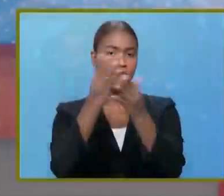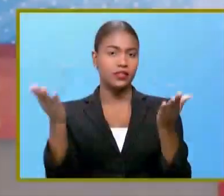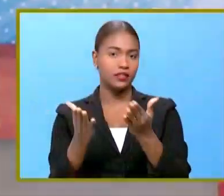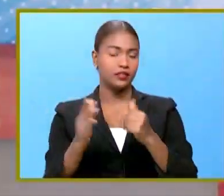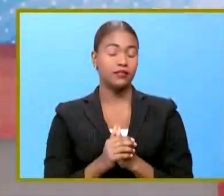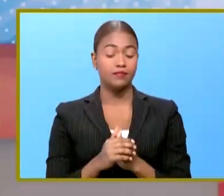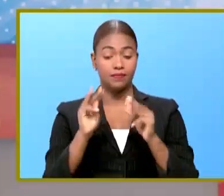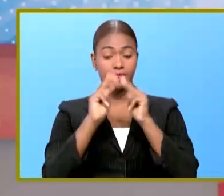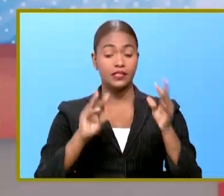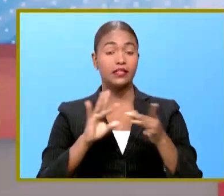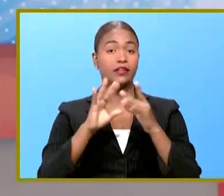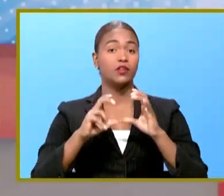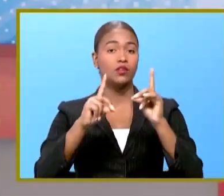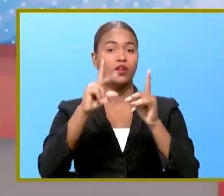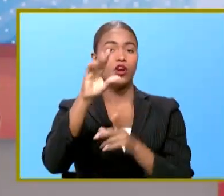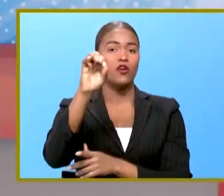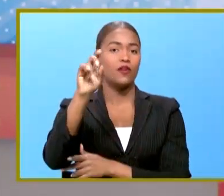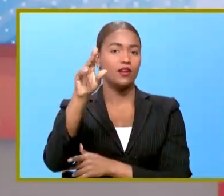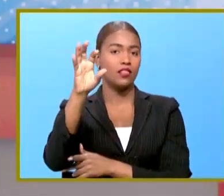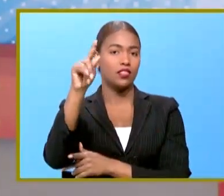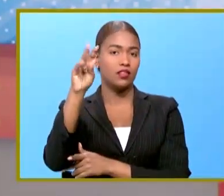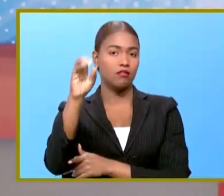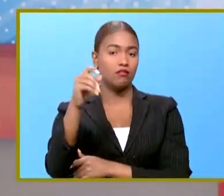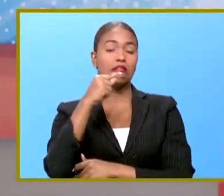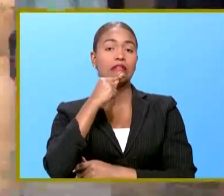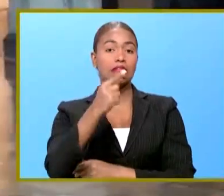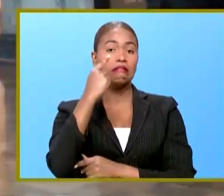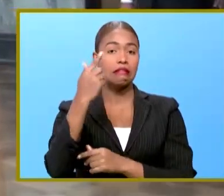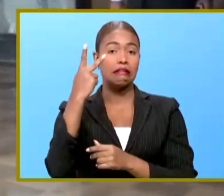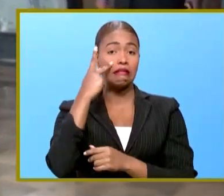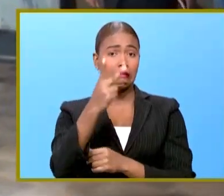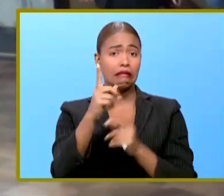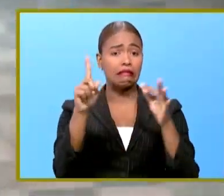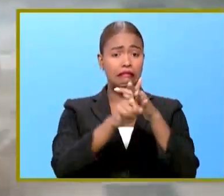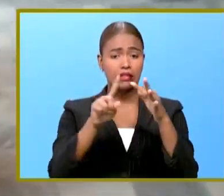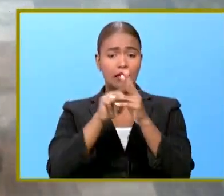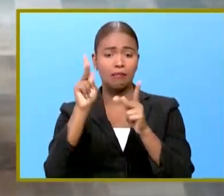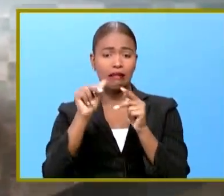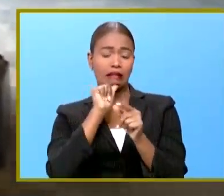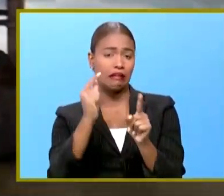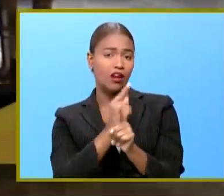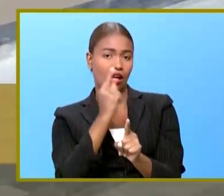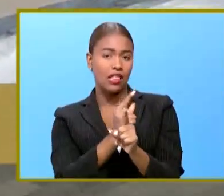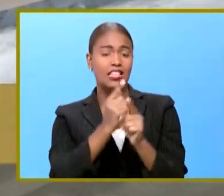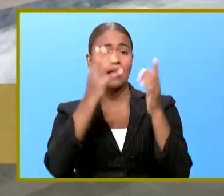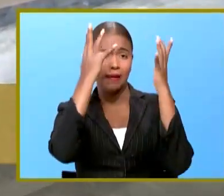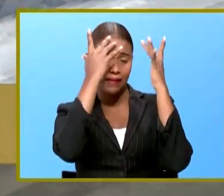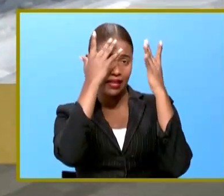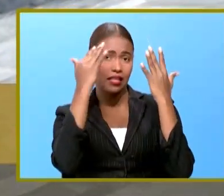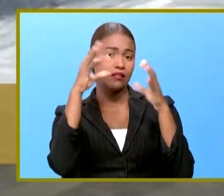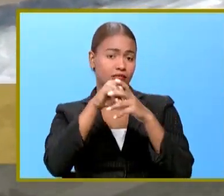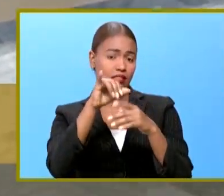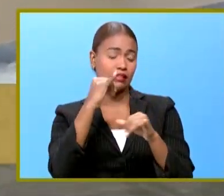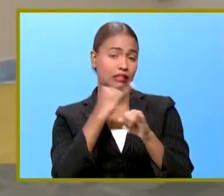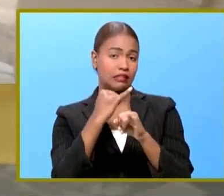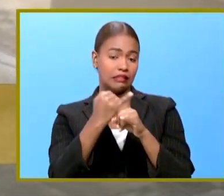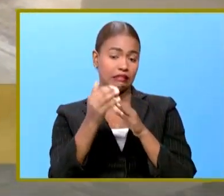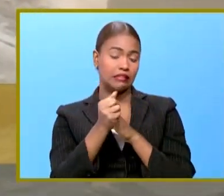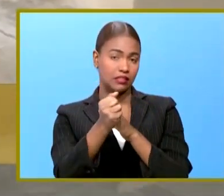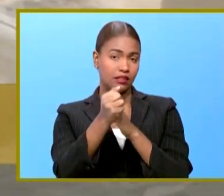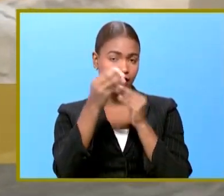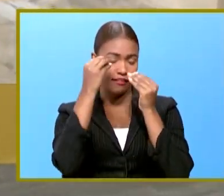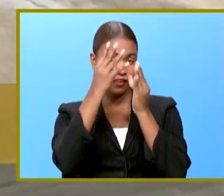El ministro de Educación Roberto Fulcar afirmó que ha visto algunas irregularidades que le preocupan en la entidad que dirige